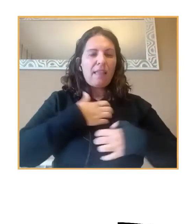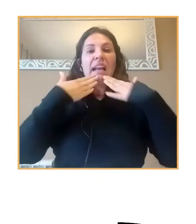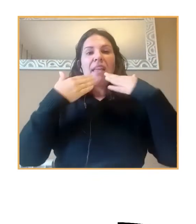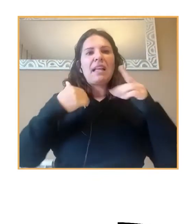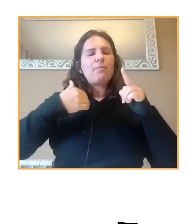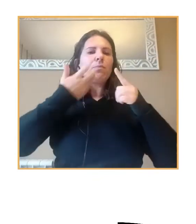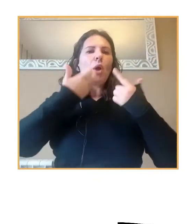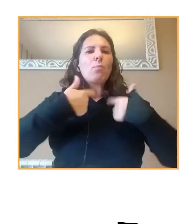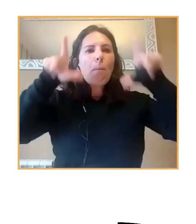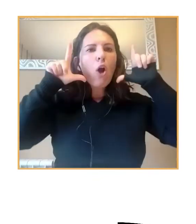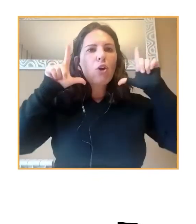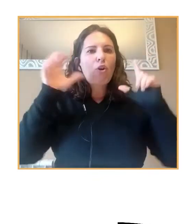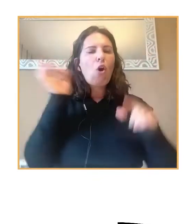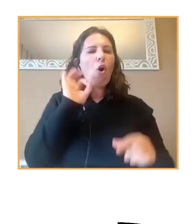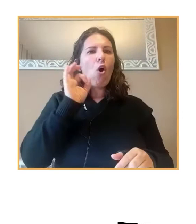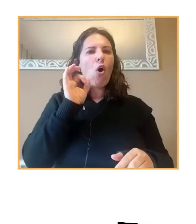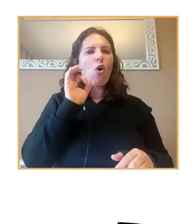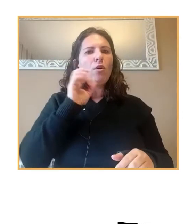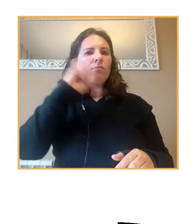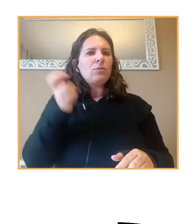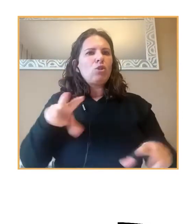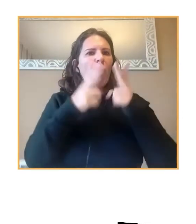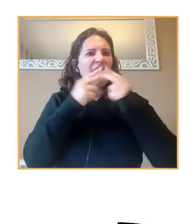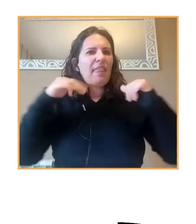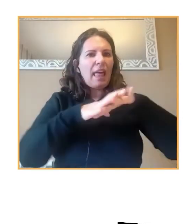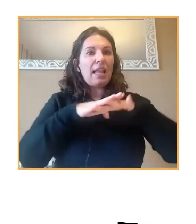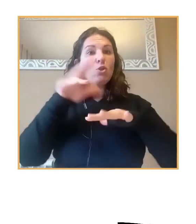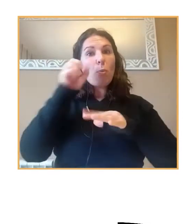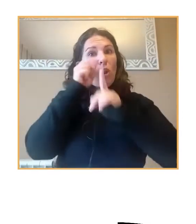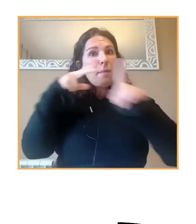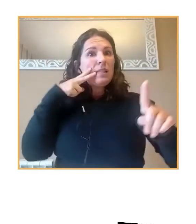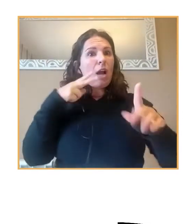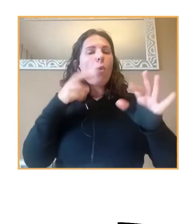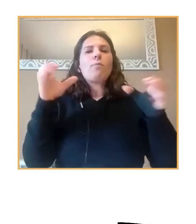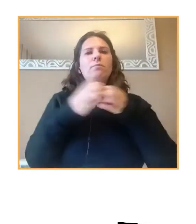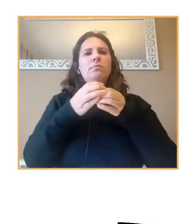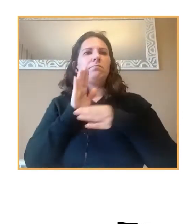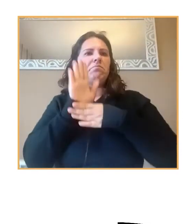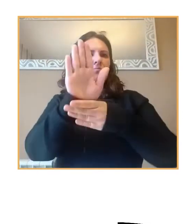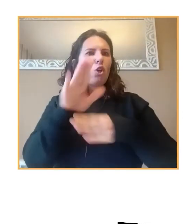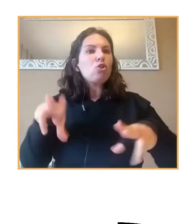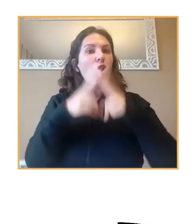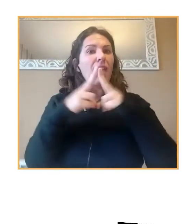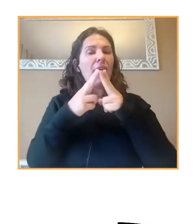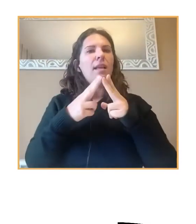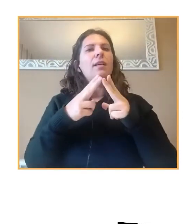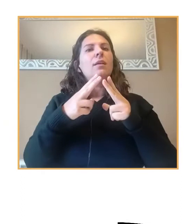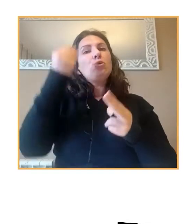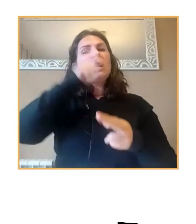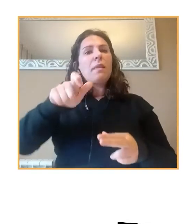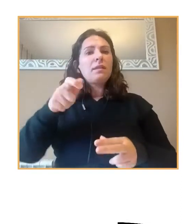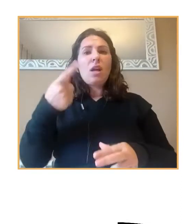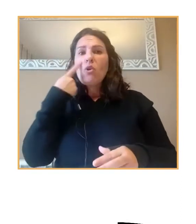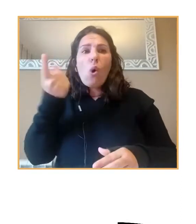sociales. Creo que su visión como agente social no nos va a permitir oír las voces de los que a menudo no son oídos,